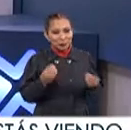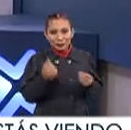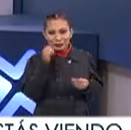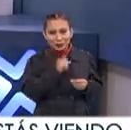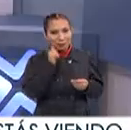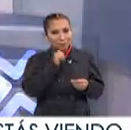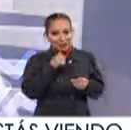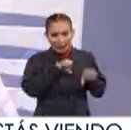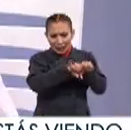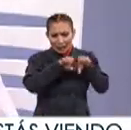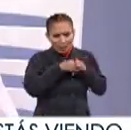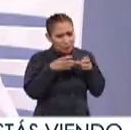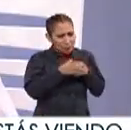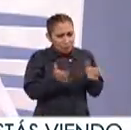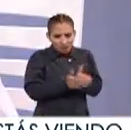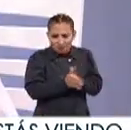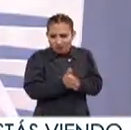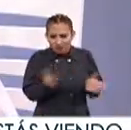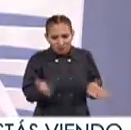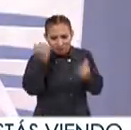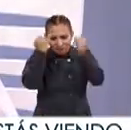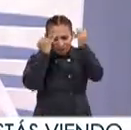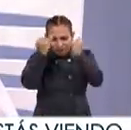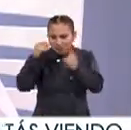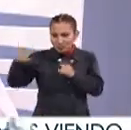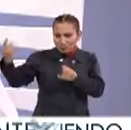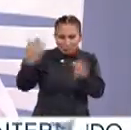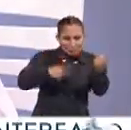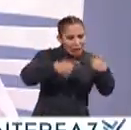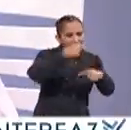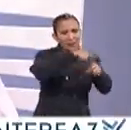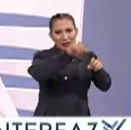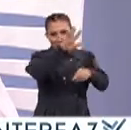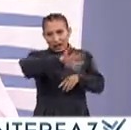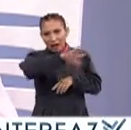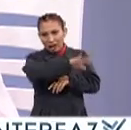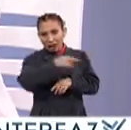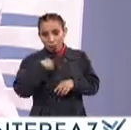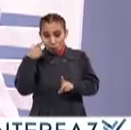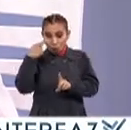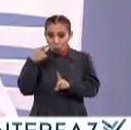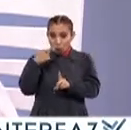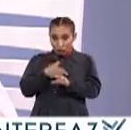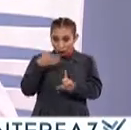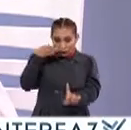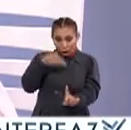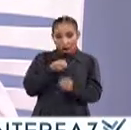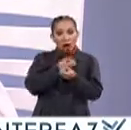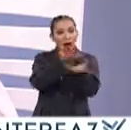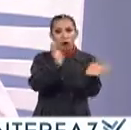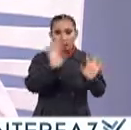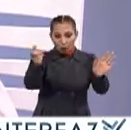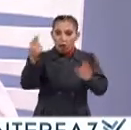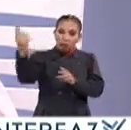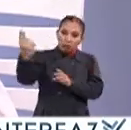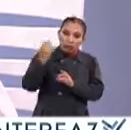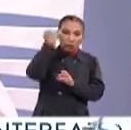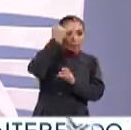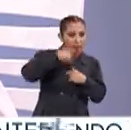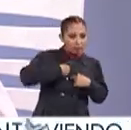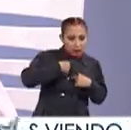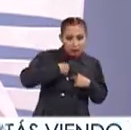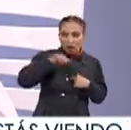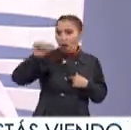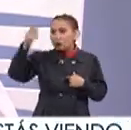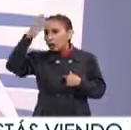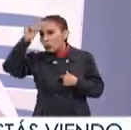Tenemos un equipo Súper entusiasta Las iniciativas Vienen de diferentes áreas No son verticales Vamos a decir Hay cosas que se me ocurren a mí Hay cosas